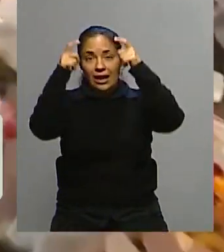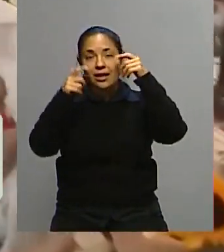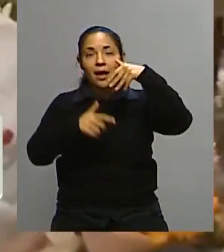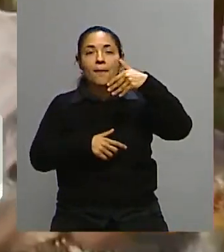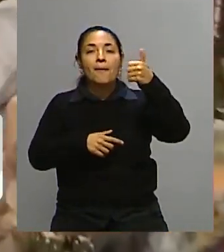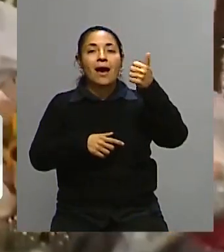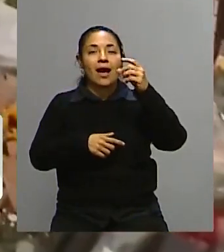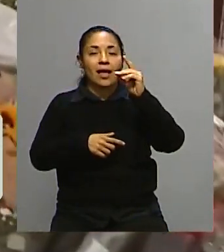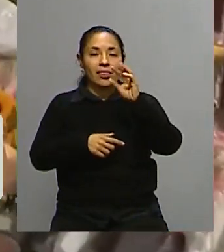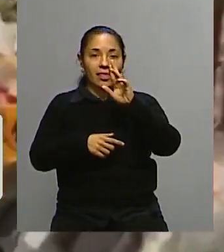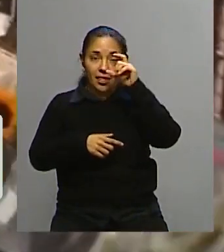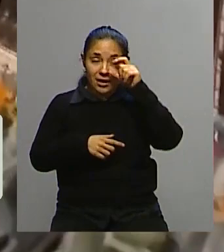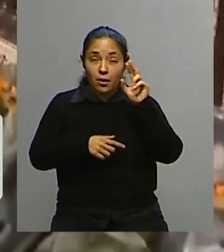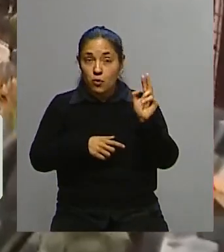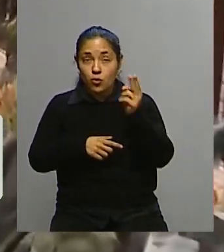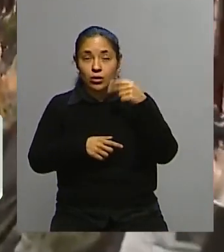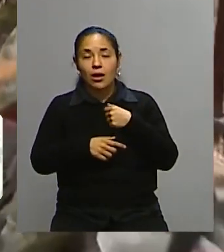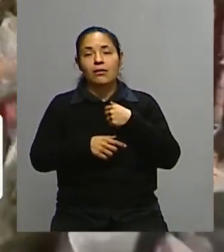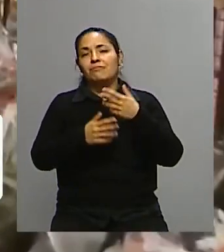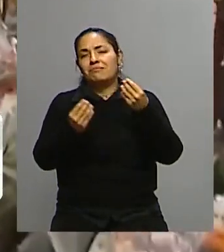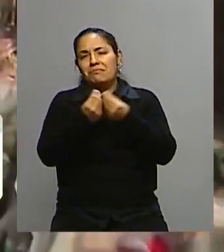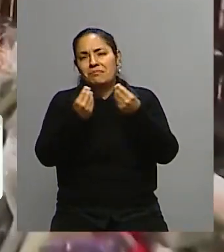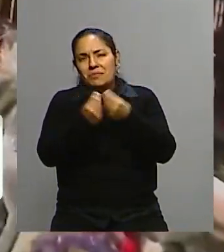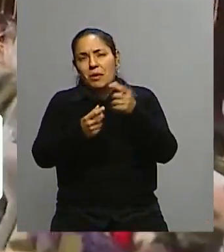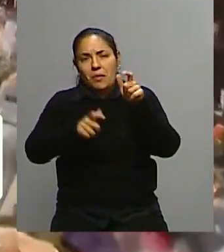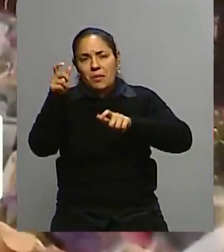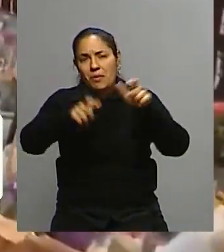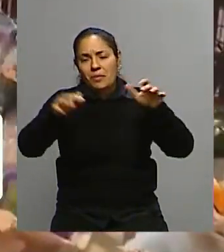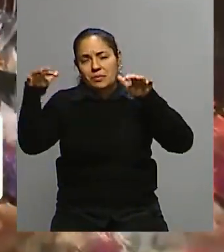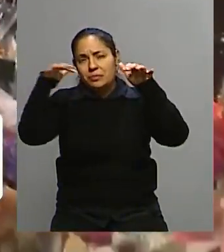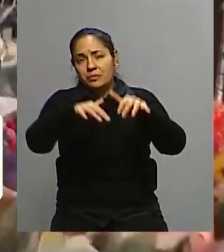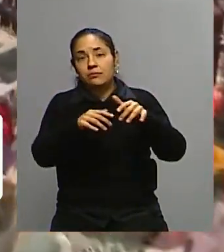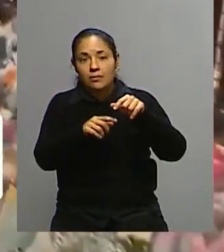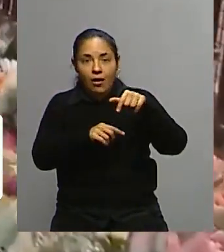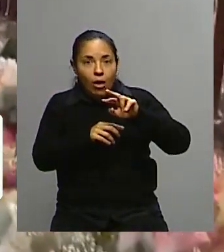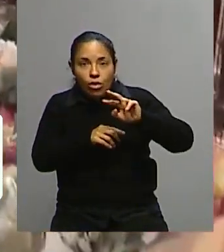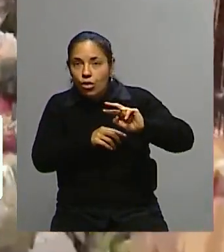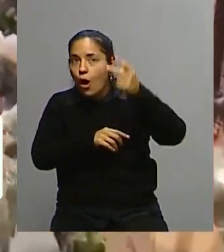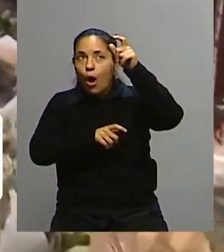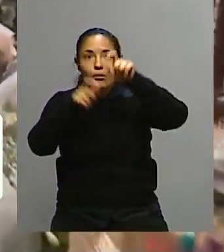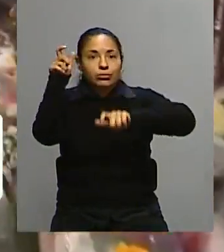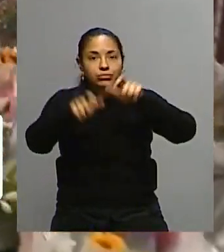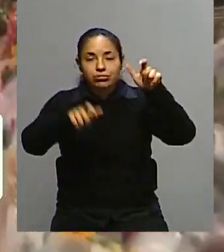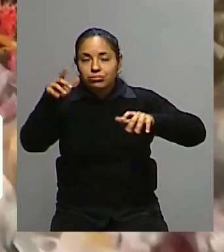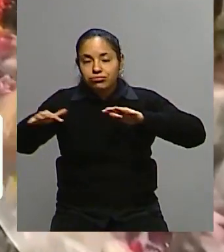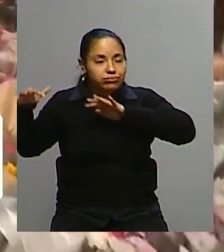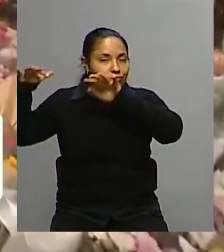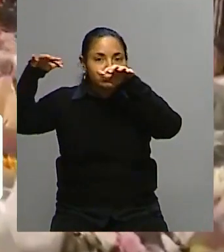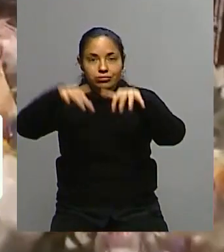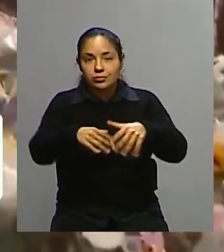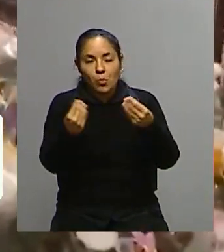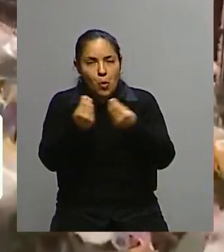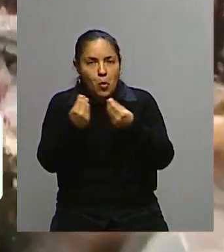personas. Esta vez esperan muchísimas más personas en Londres. Con lo cual, hay muchas